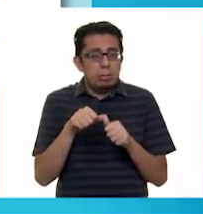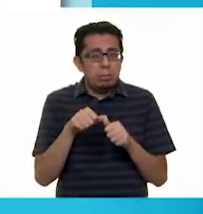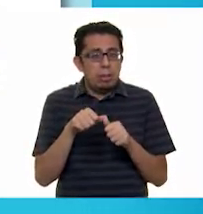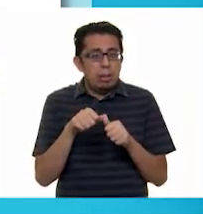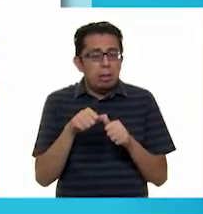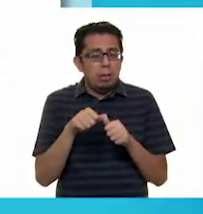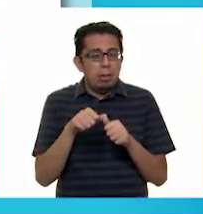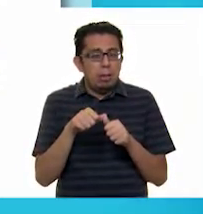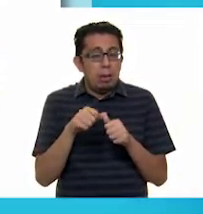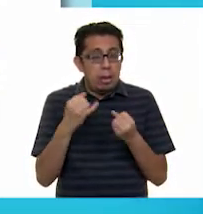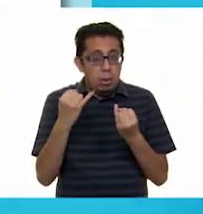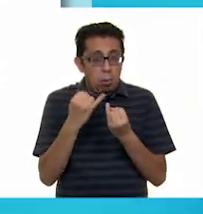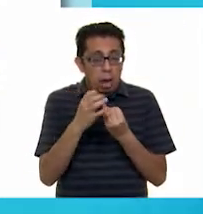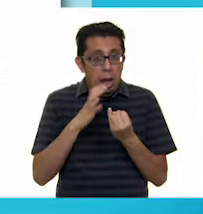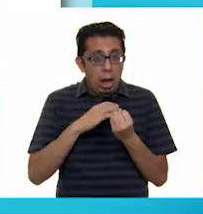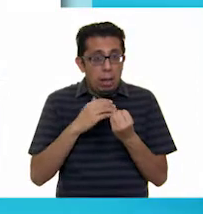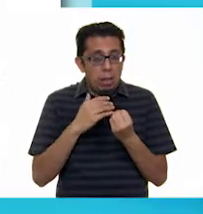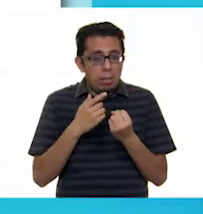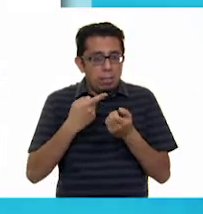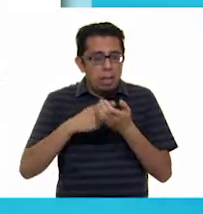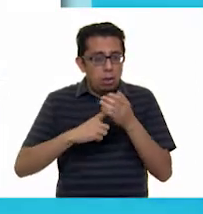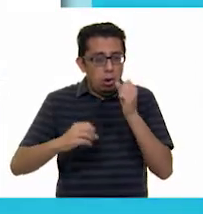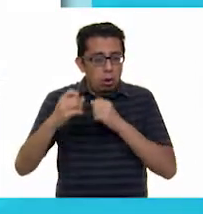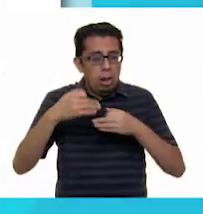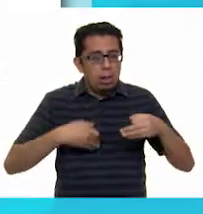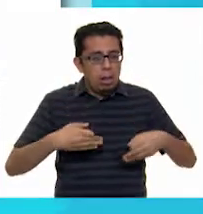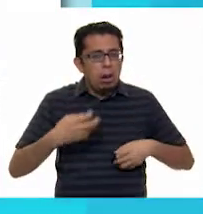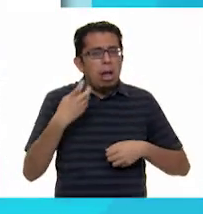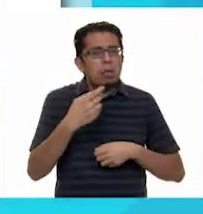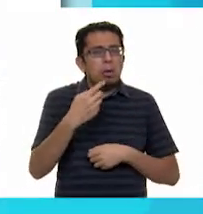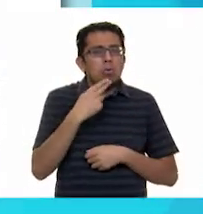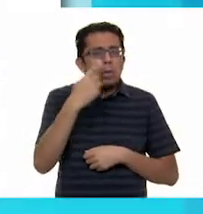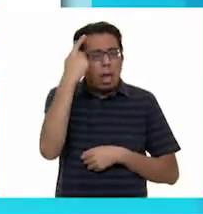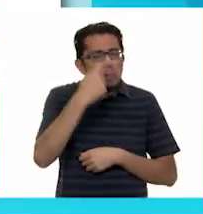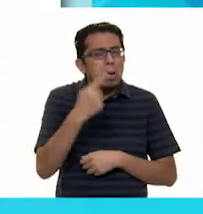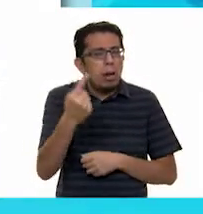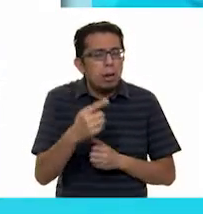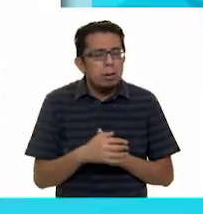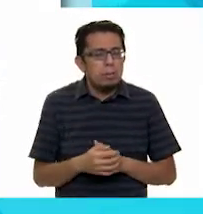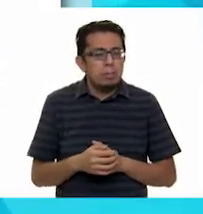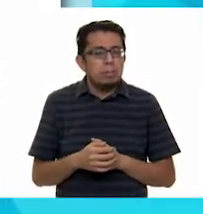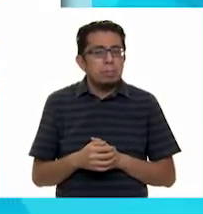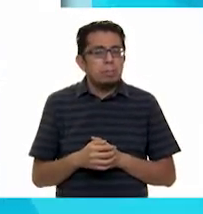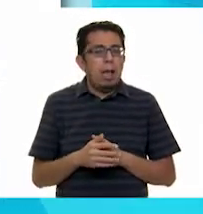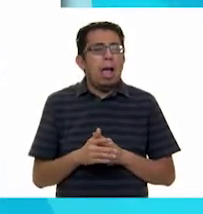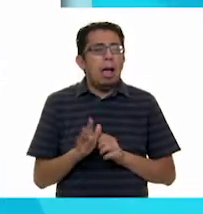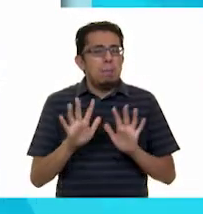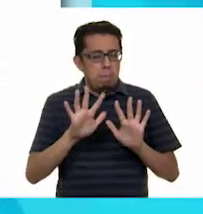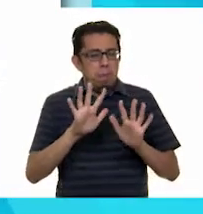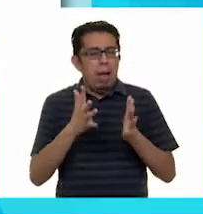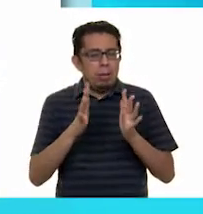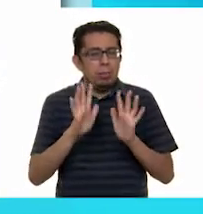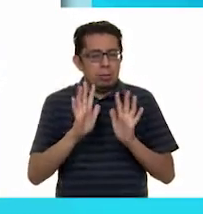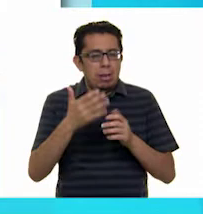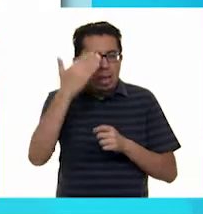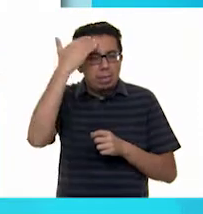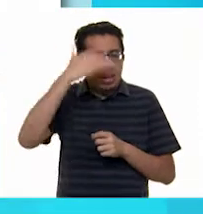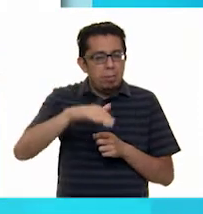de teatro. ¿Para qué sirven? Como que nosotros ya tenemos una idea, ¿verdad? Sí, ya más o menos tenemos una idea.